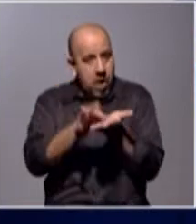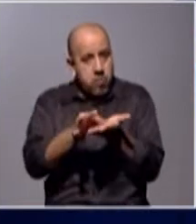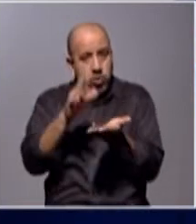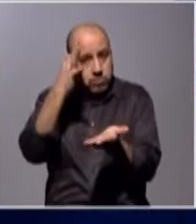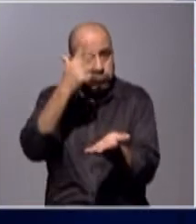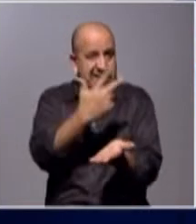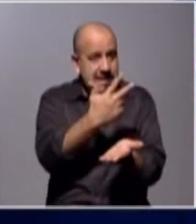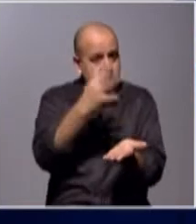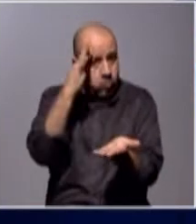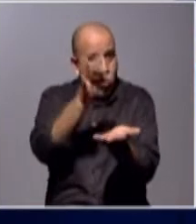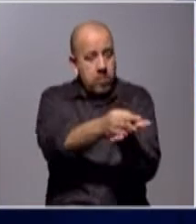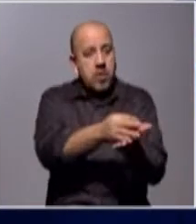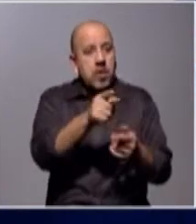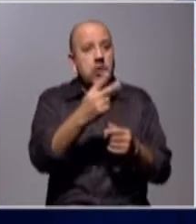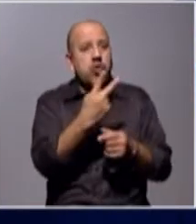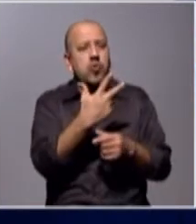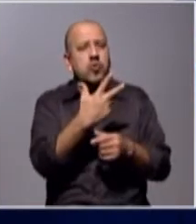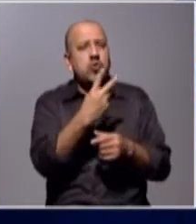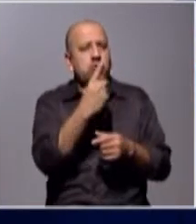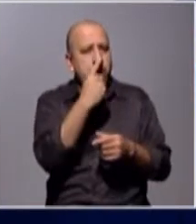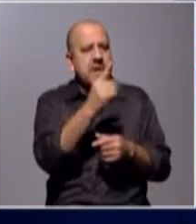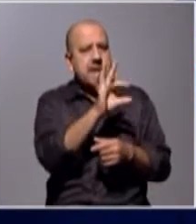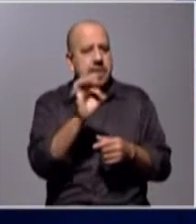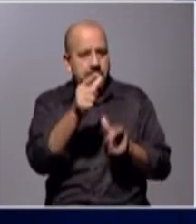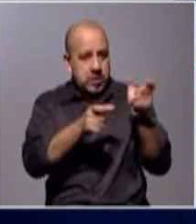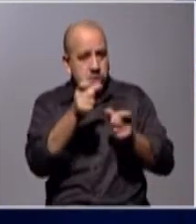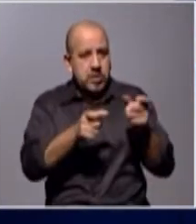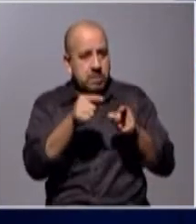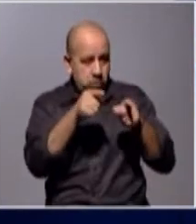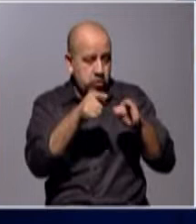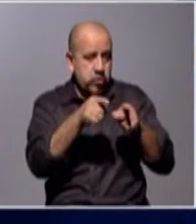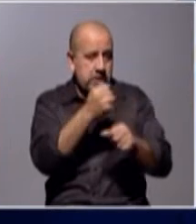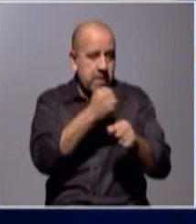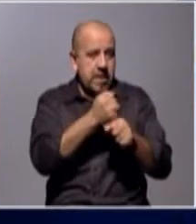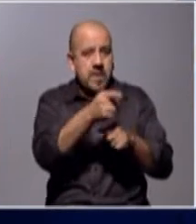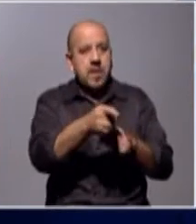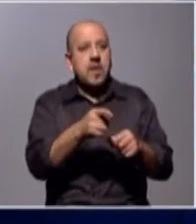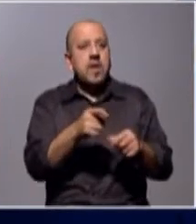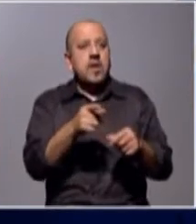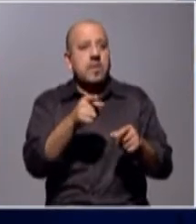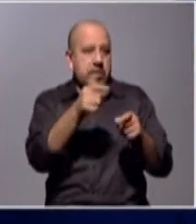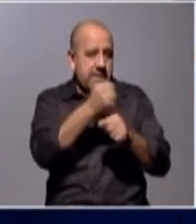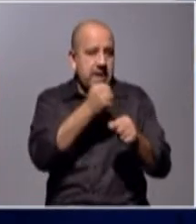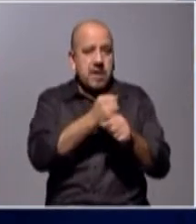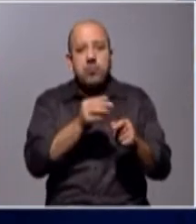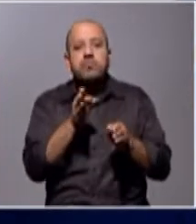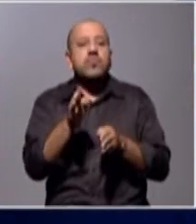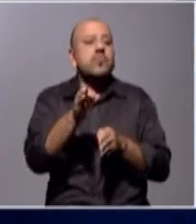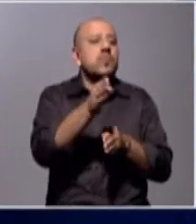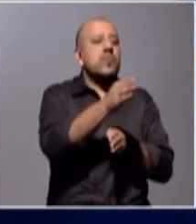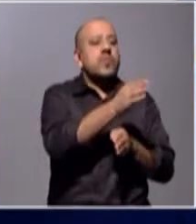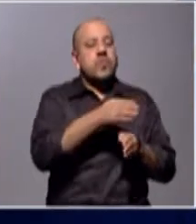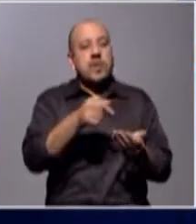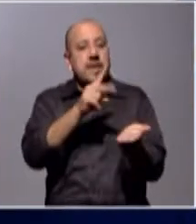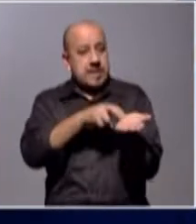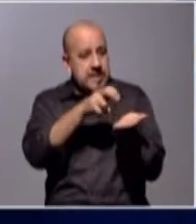2.500 personas, pero además girás en otros pueblos que están al este del departamento de Salto y